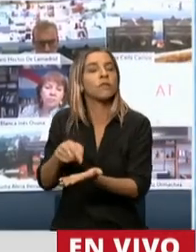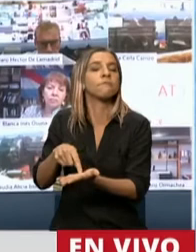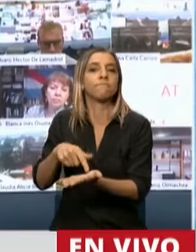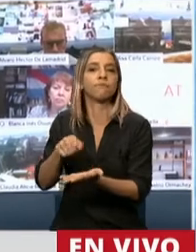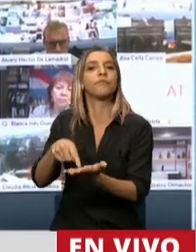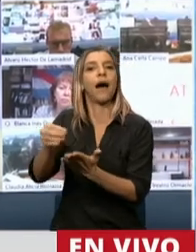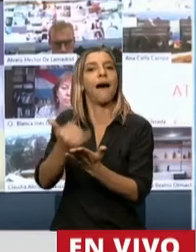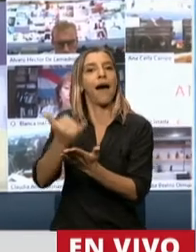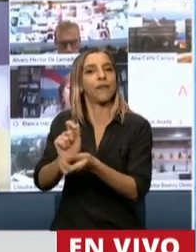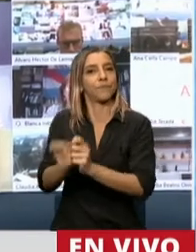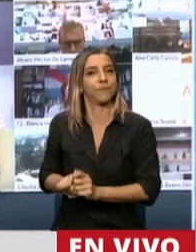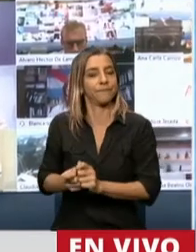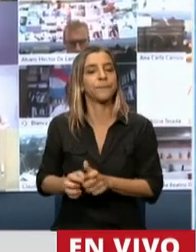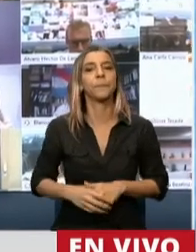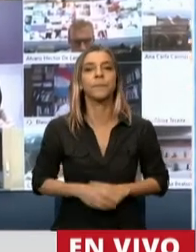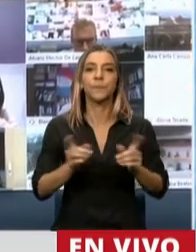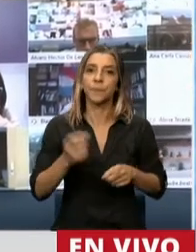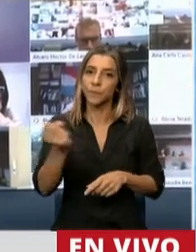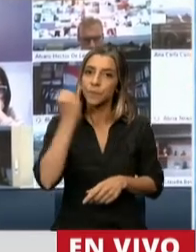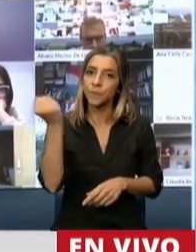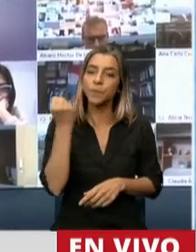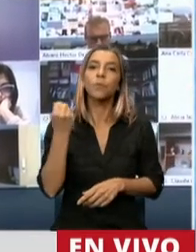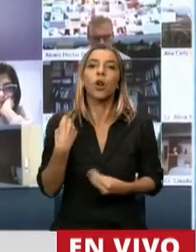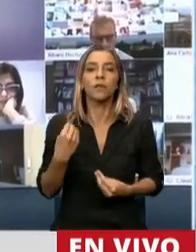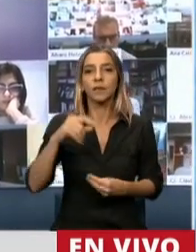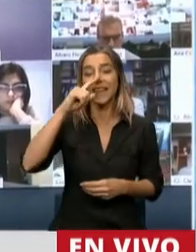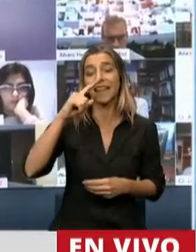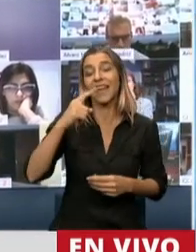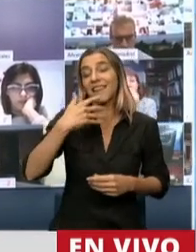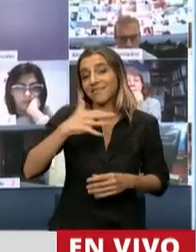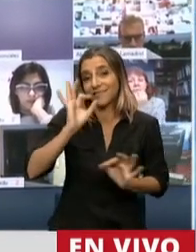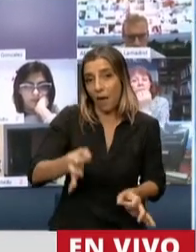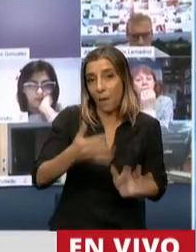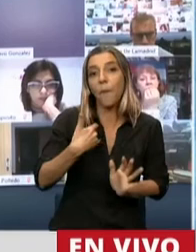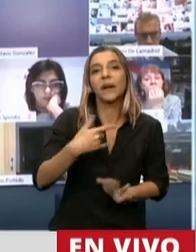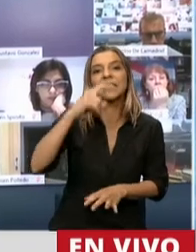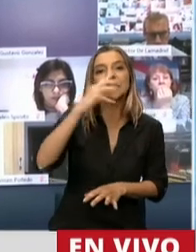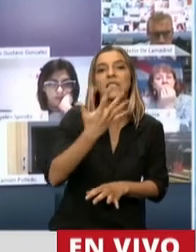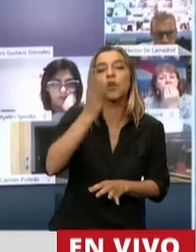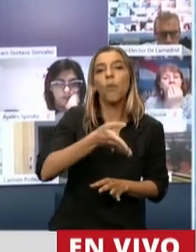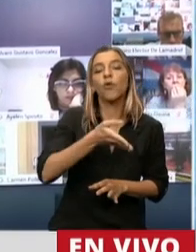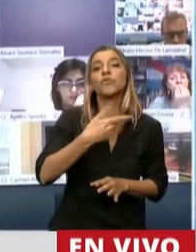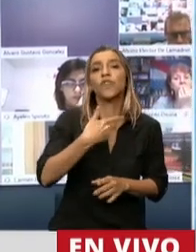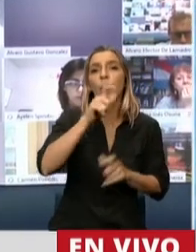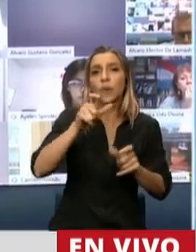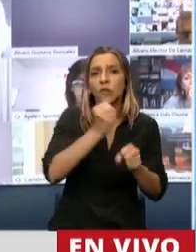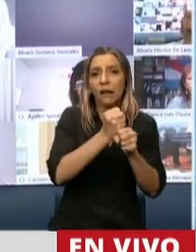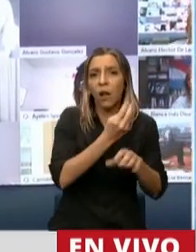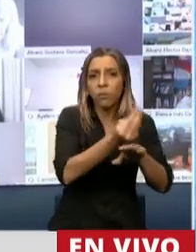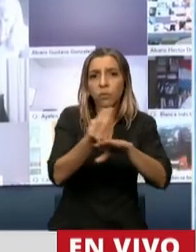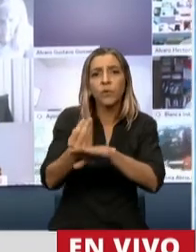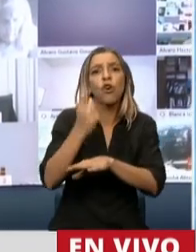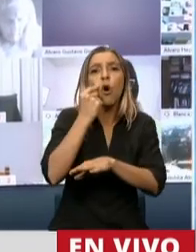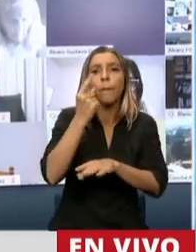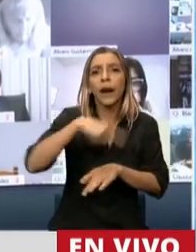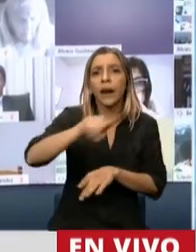Y además el hecho que también es importante señalar que el 75% de los que trabajan en este sector son hombres en los